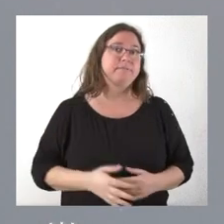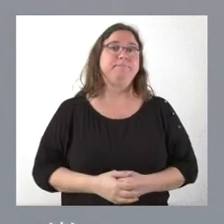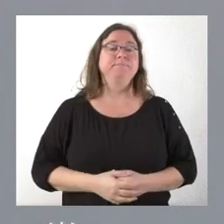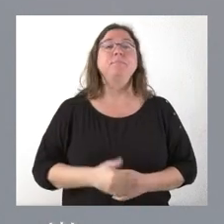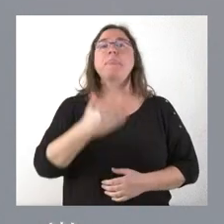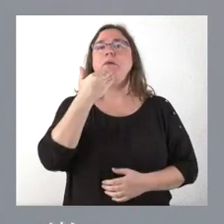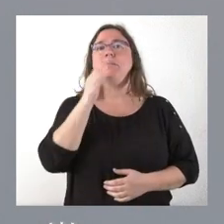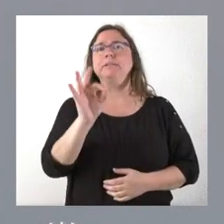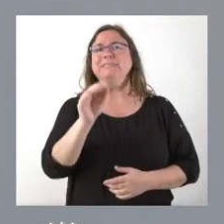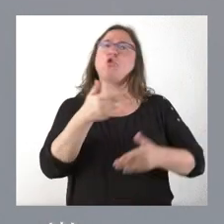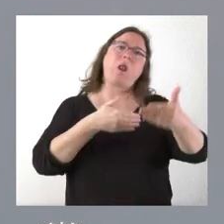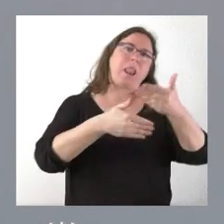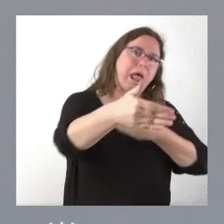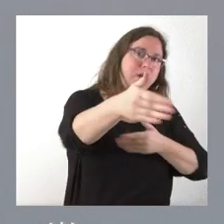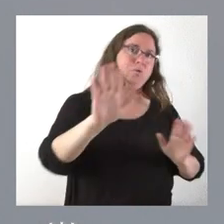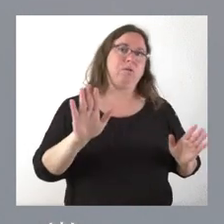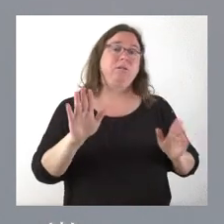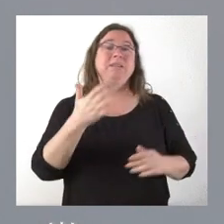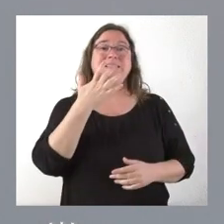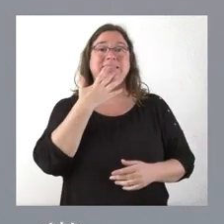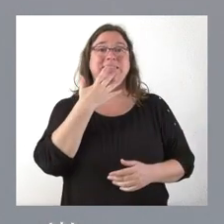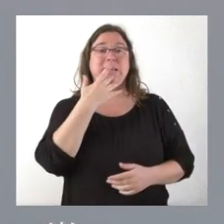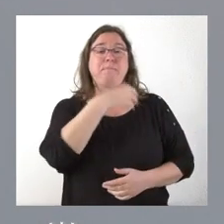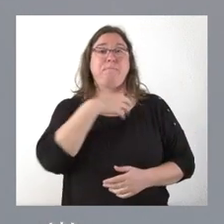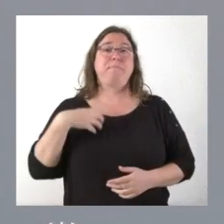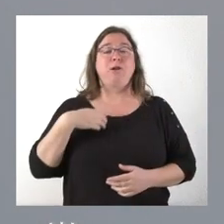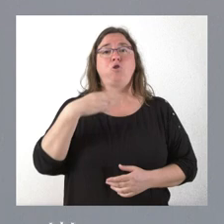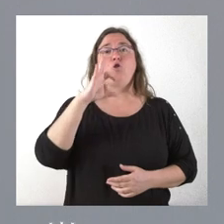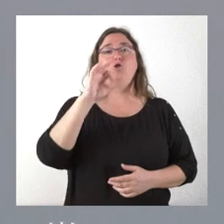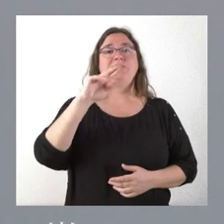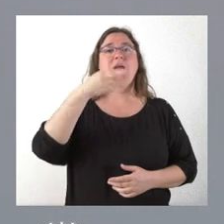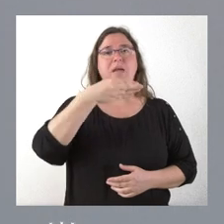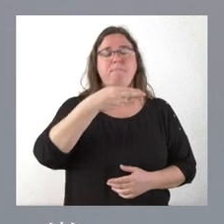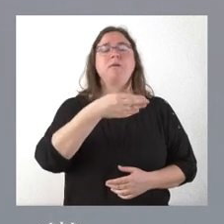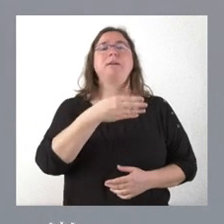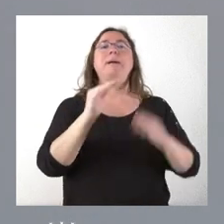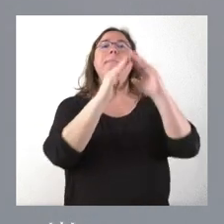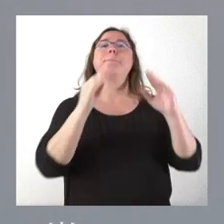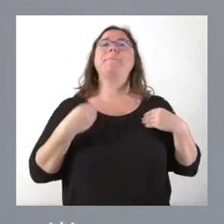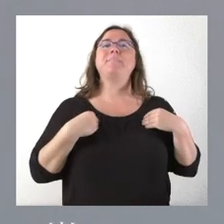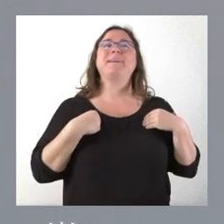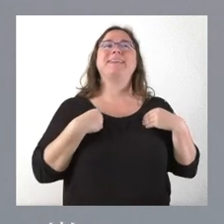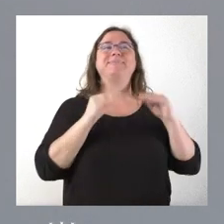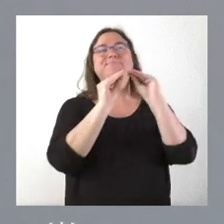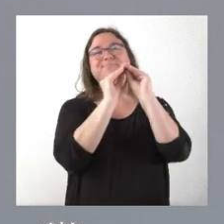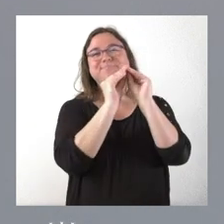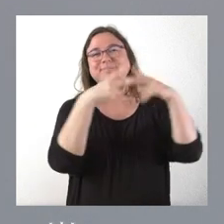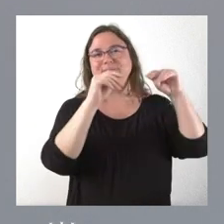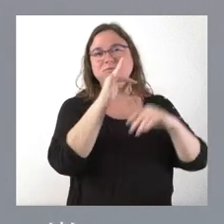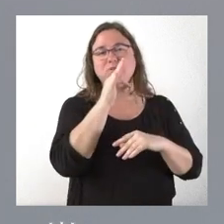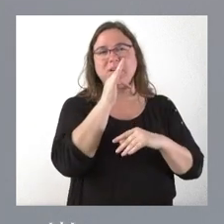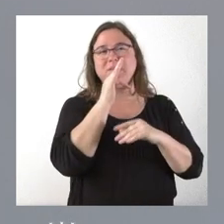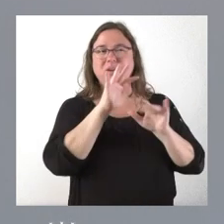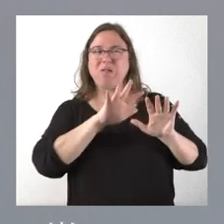esto sí que es para largo plazo. Porque si en el Sareb estamos hablando de viviendas o que no estaban terminadas, o que estaban